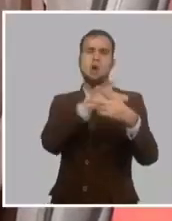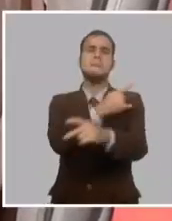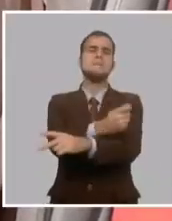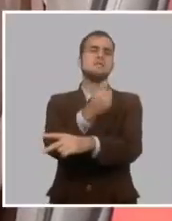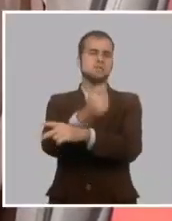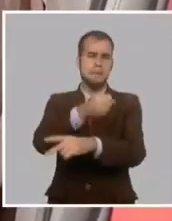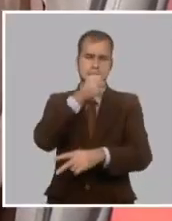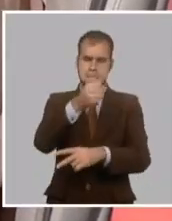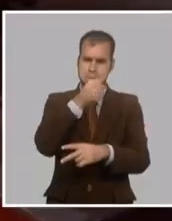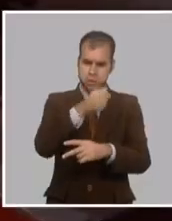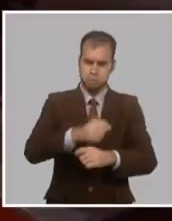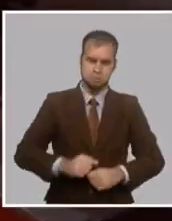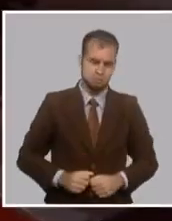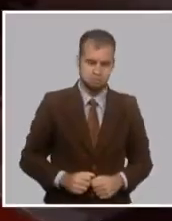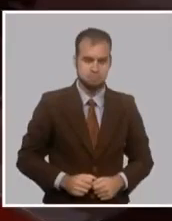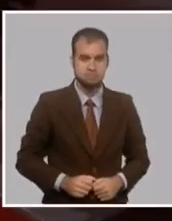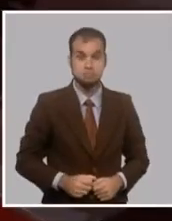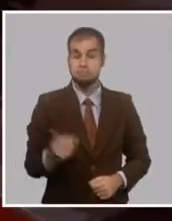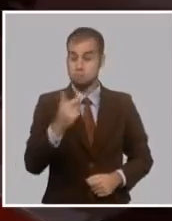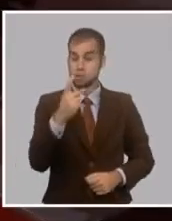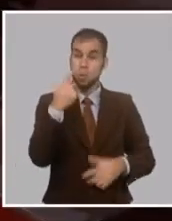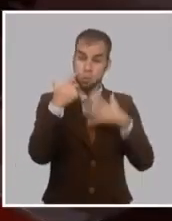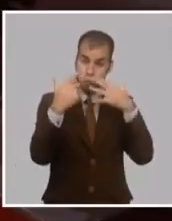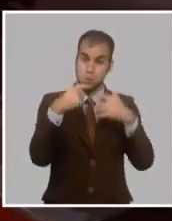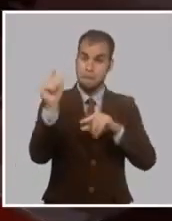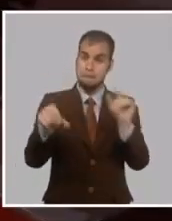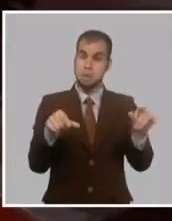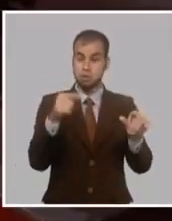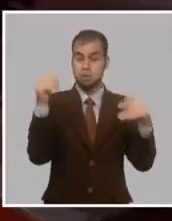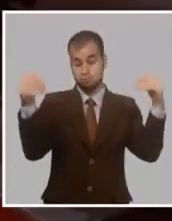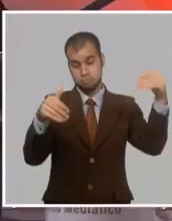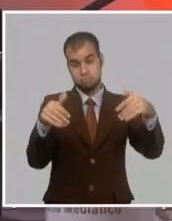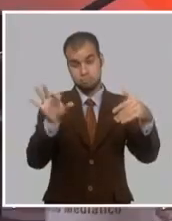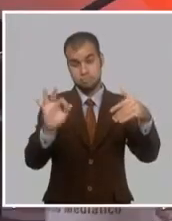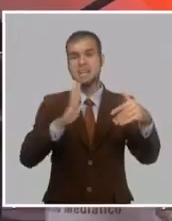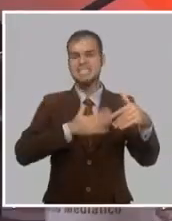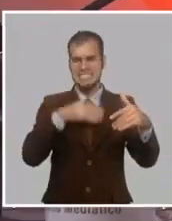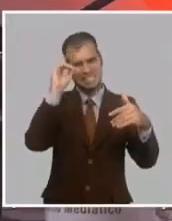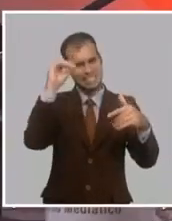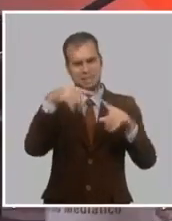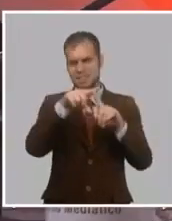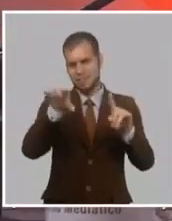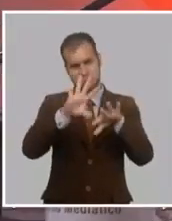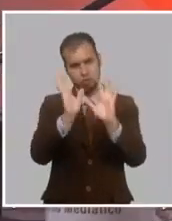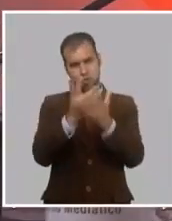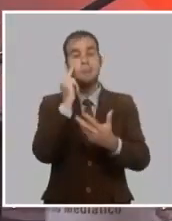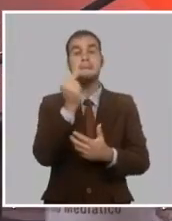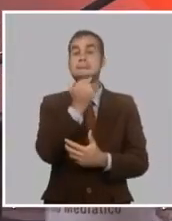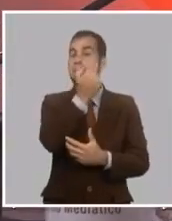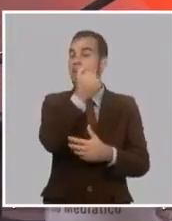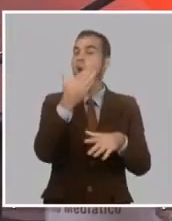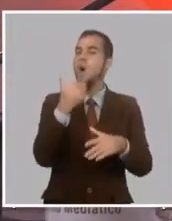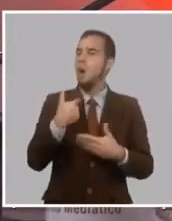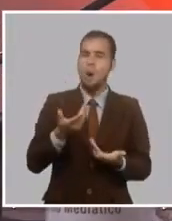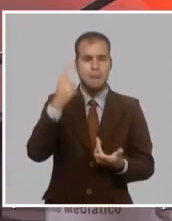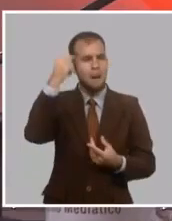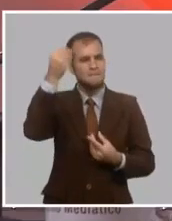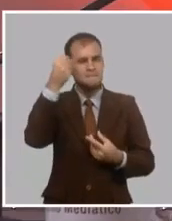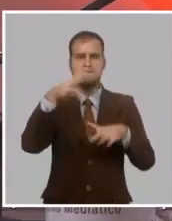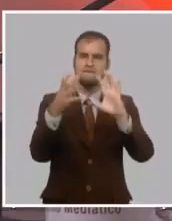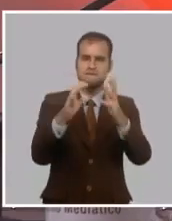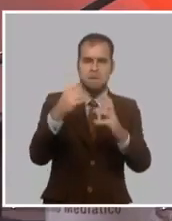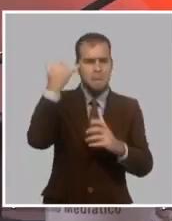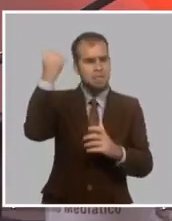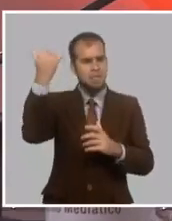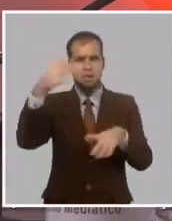y periodista. Bueno, dos reconocidos especialistas del tema martiano para hablar sobre Martí, pero también tendremos a